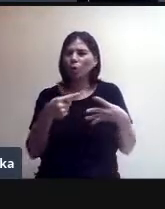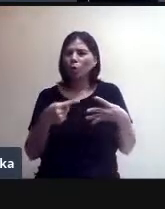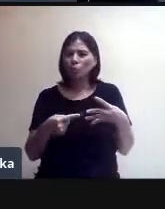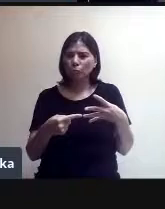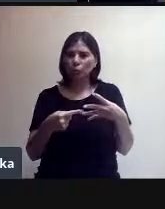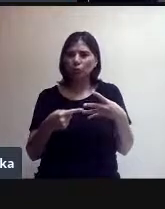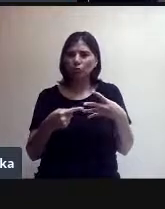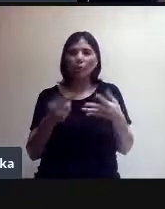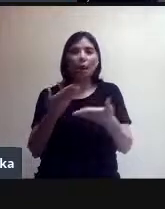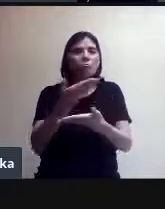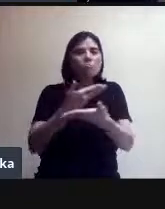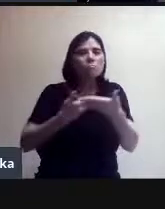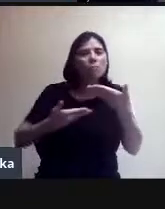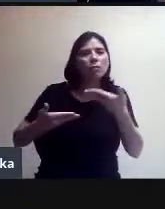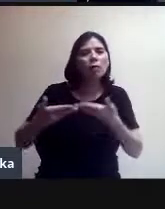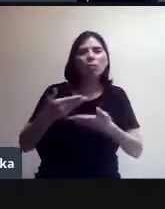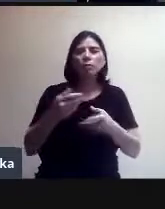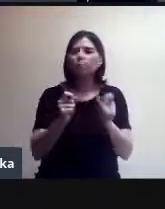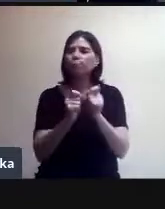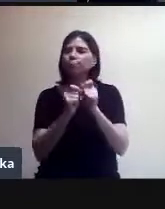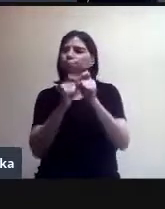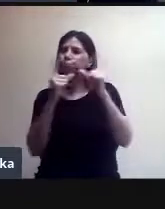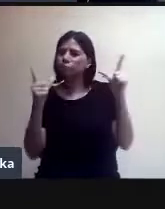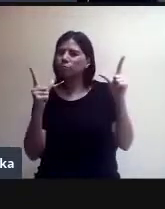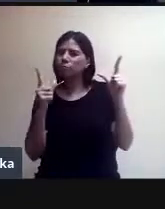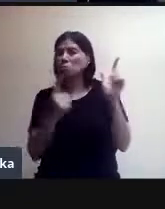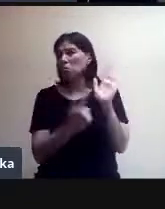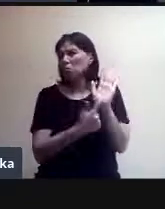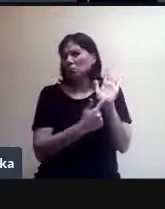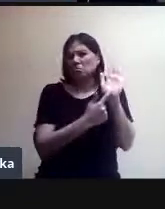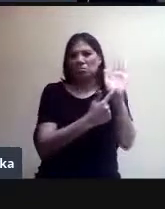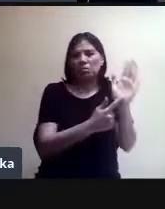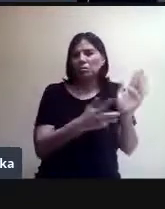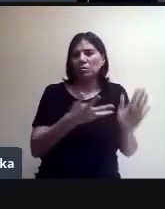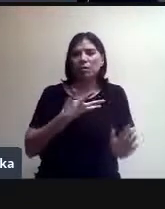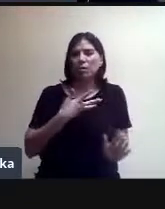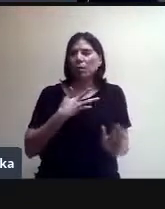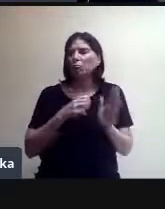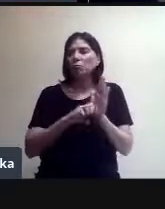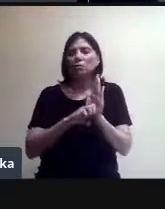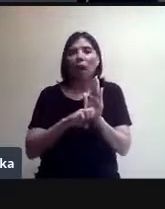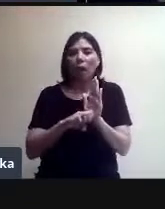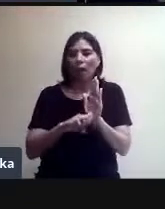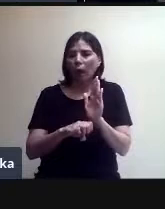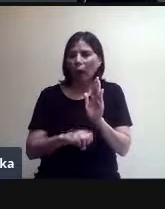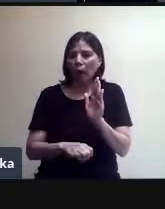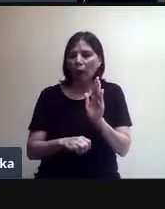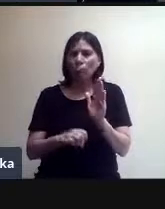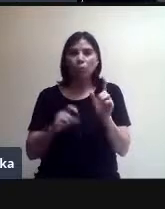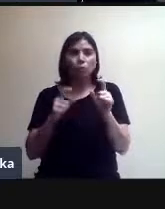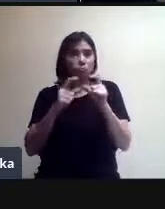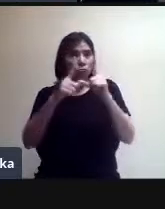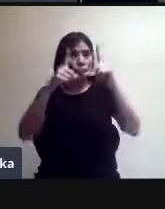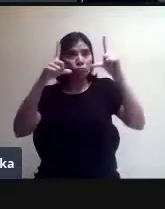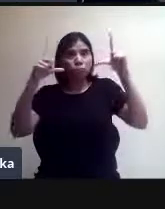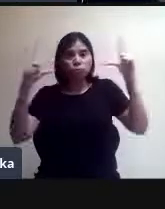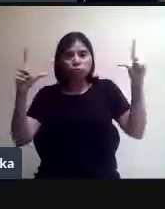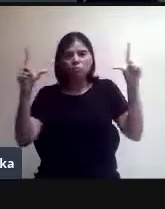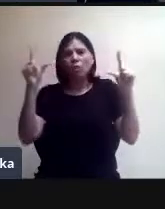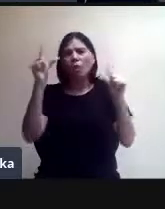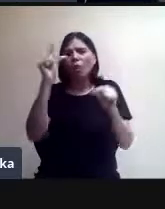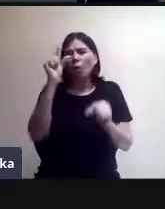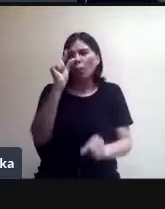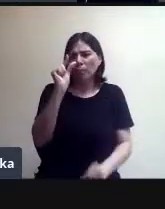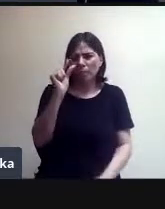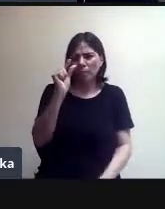la pantalla en una presentación que nosotros tengamos, por ejemplo, de manera parcial o completa. Y entonces